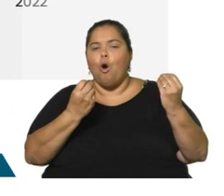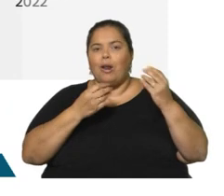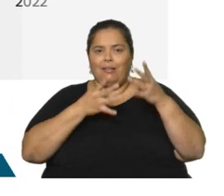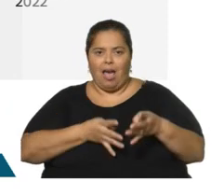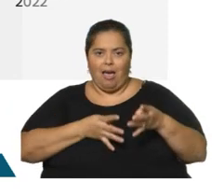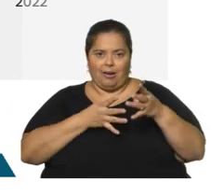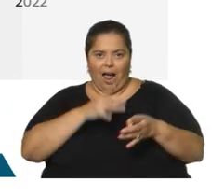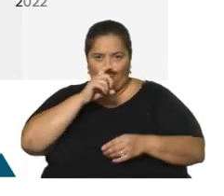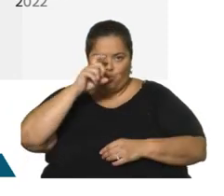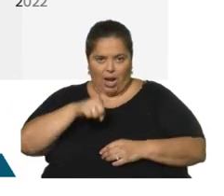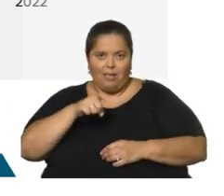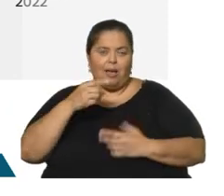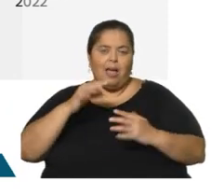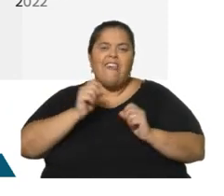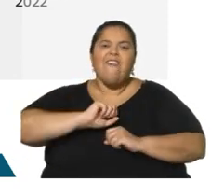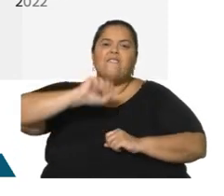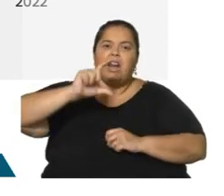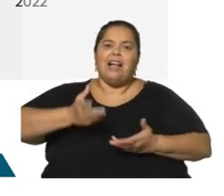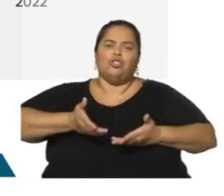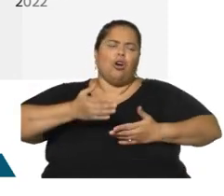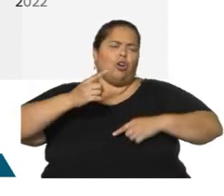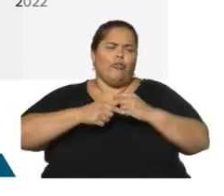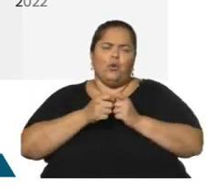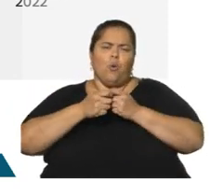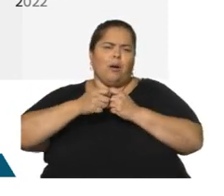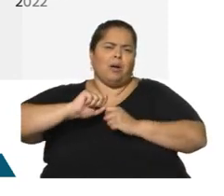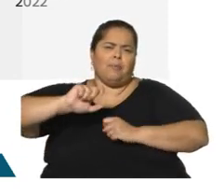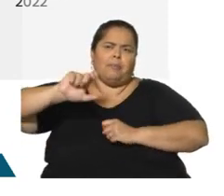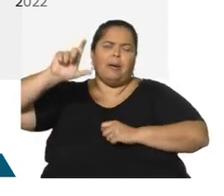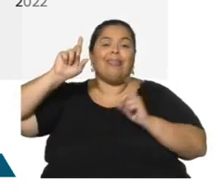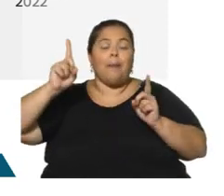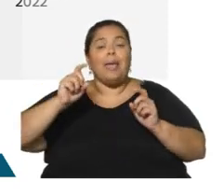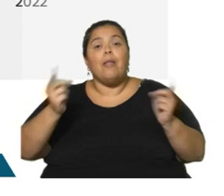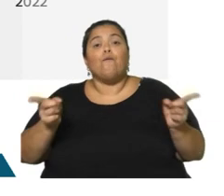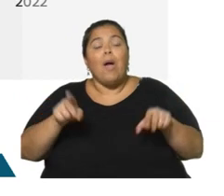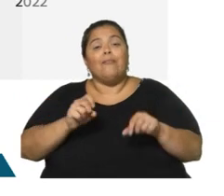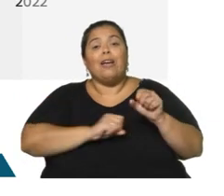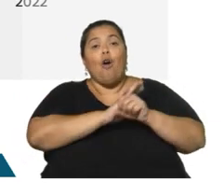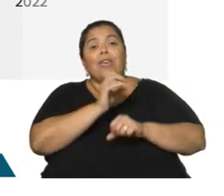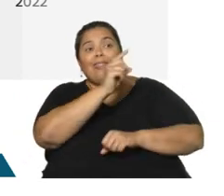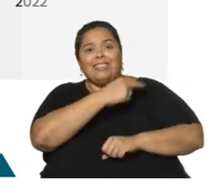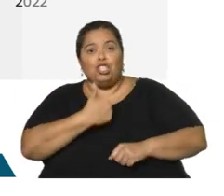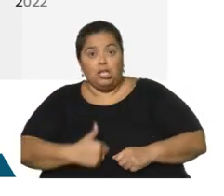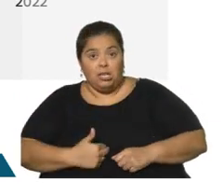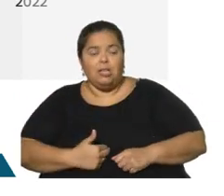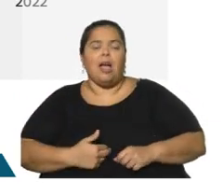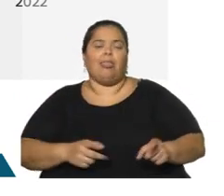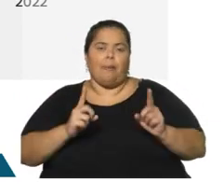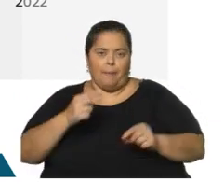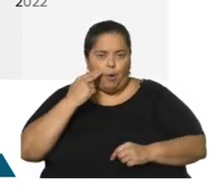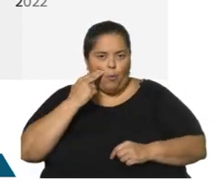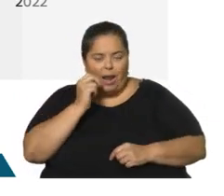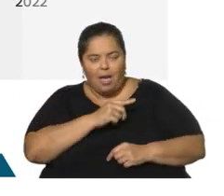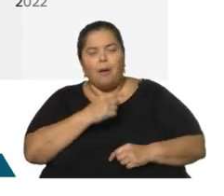persistentemente elevada, los rebotes de COVID en China, el endurecimiento de las políticas monetarias, hay incertidumbre en los mercados